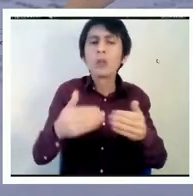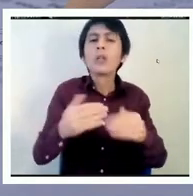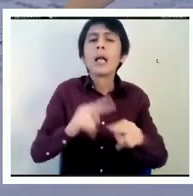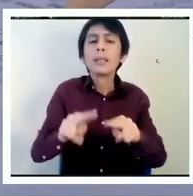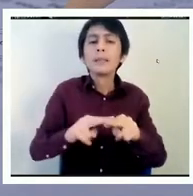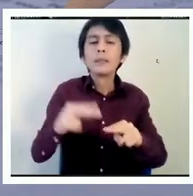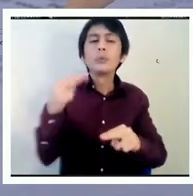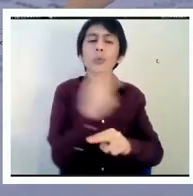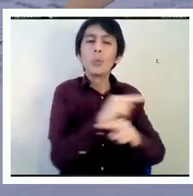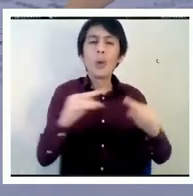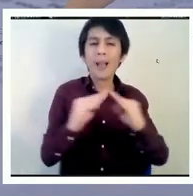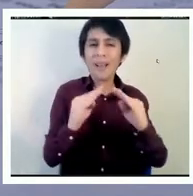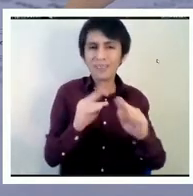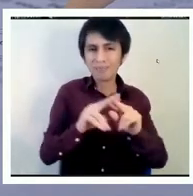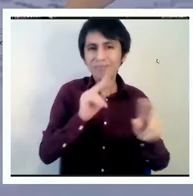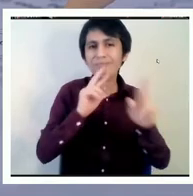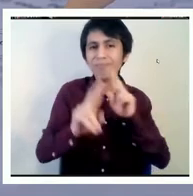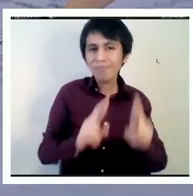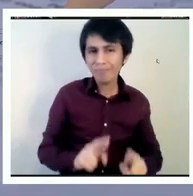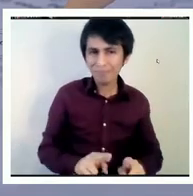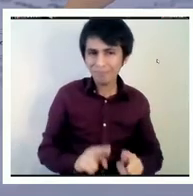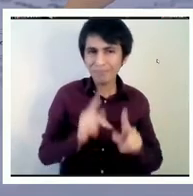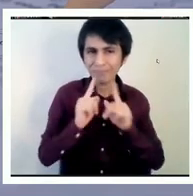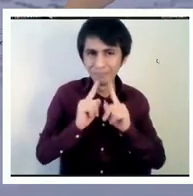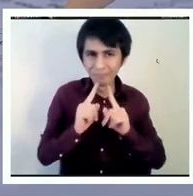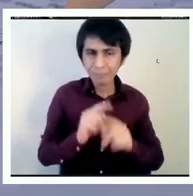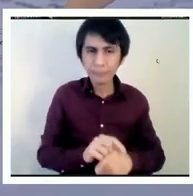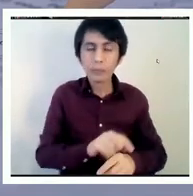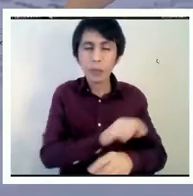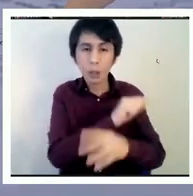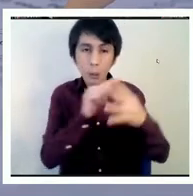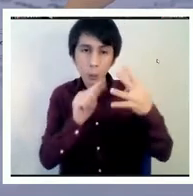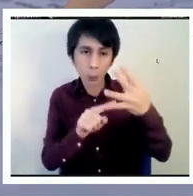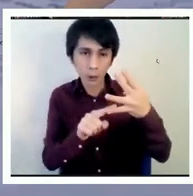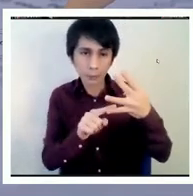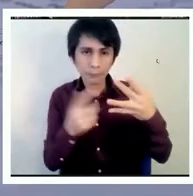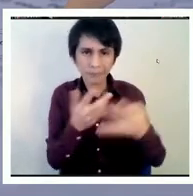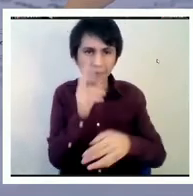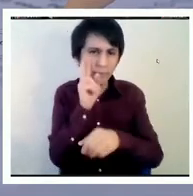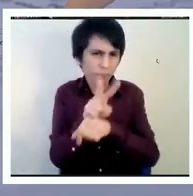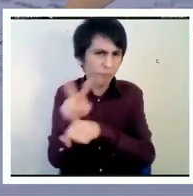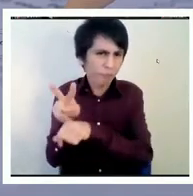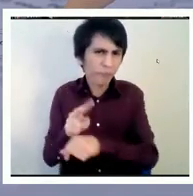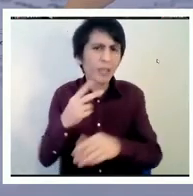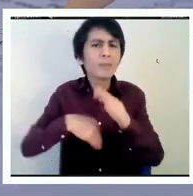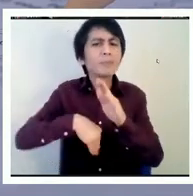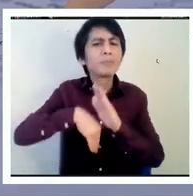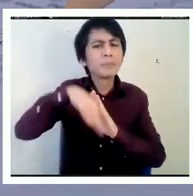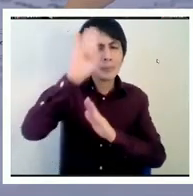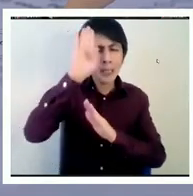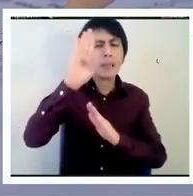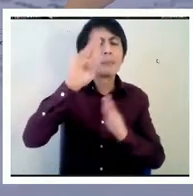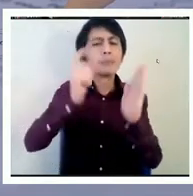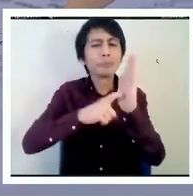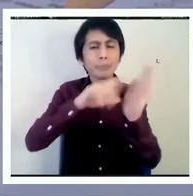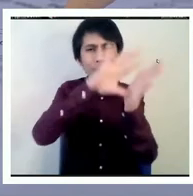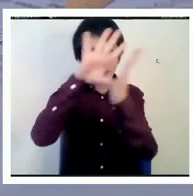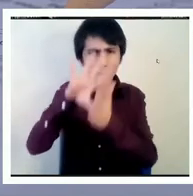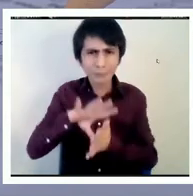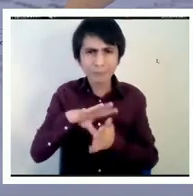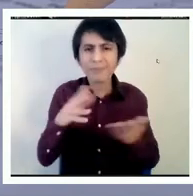cuarta categoría es lo que hemos visto en la mayoría de los países donde estos exámenes